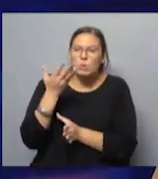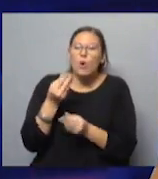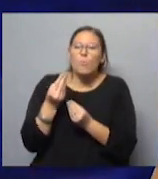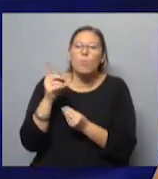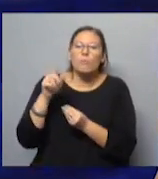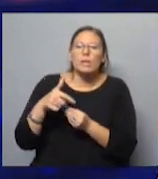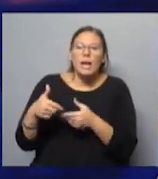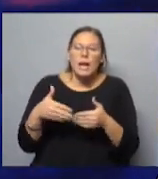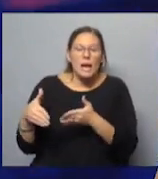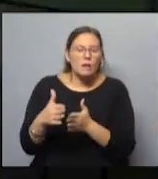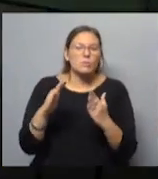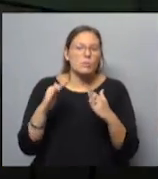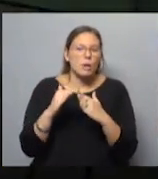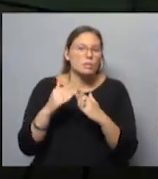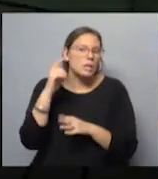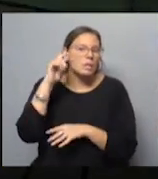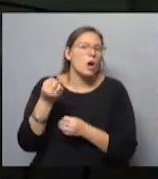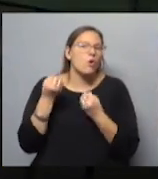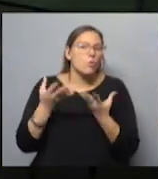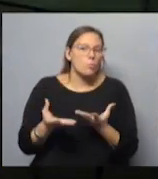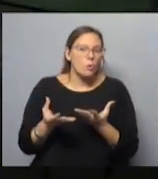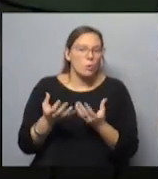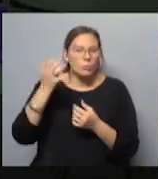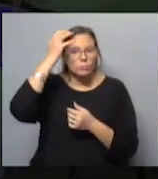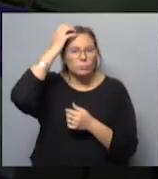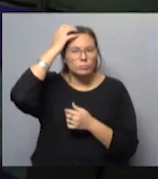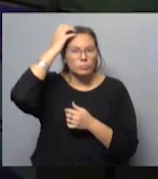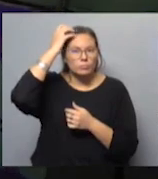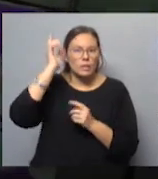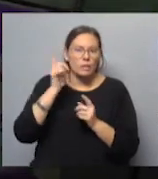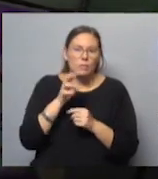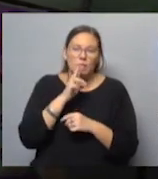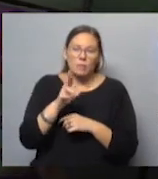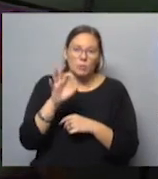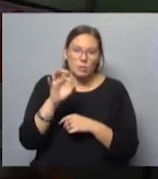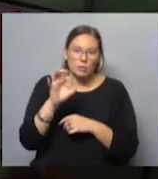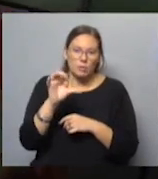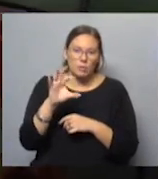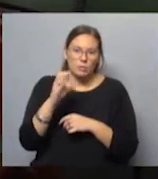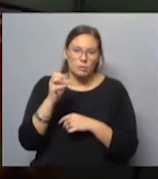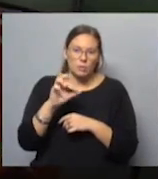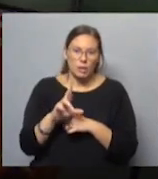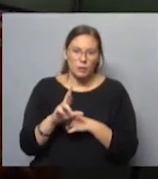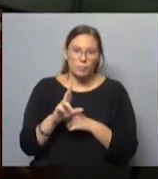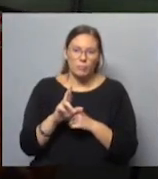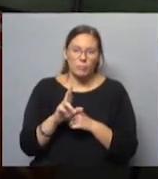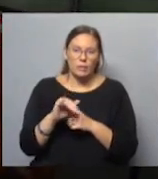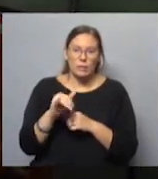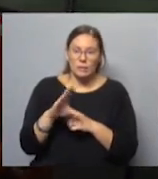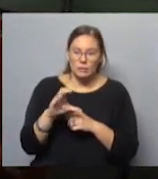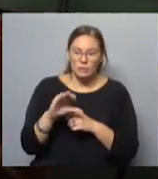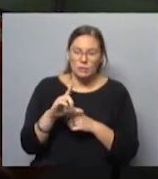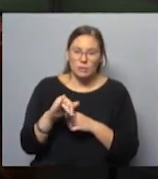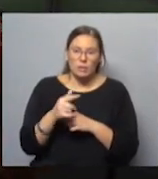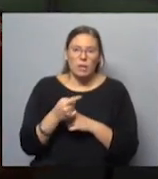nace Camino a Casa? Bueno, capaz que eso lo tendría que responder Oscar, porque es Oscar. Cecilia